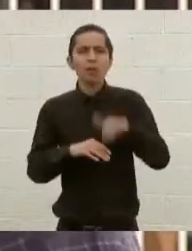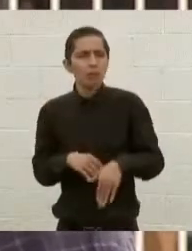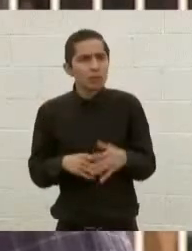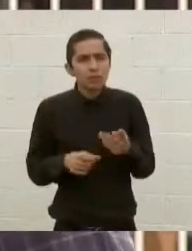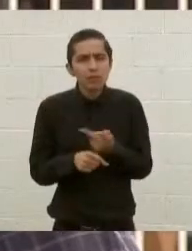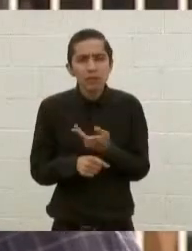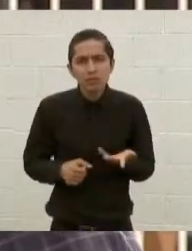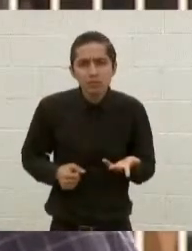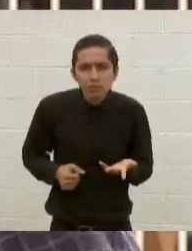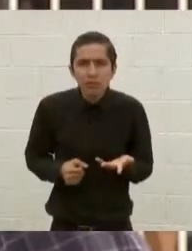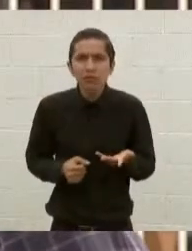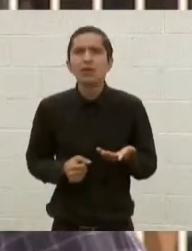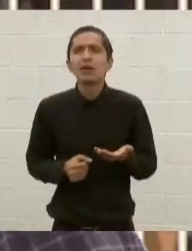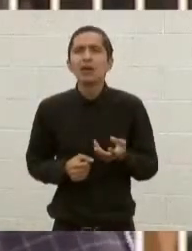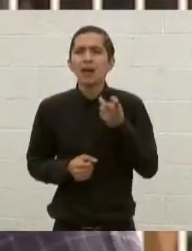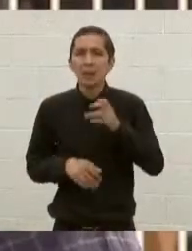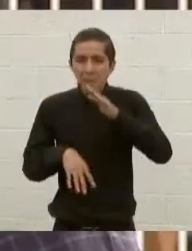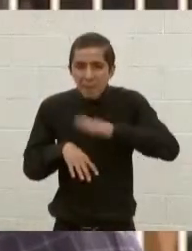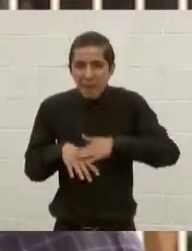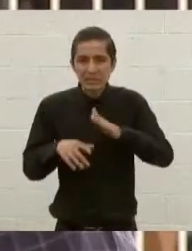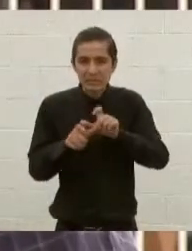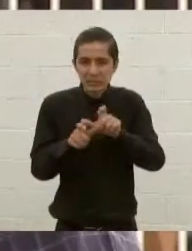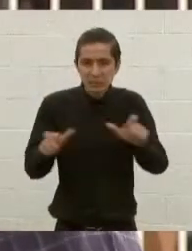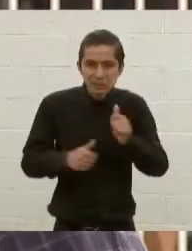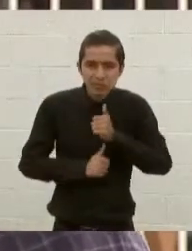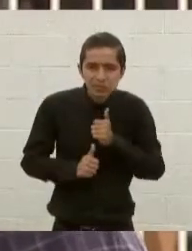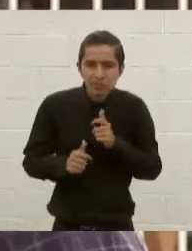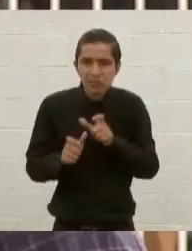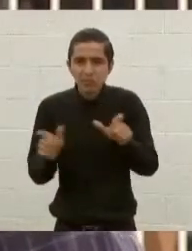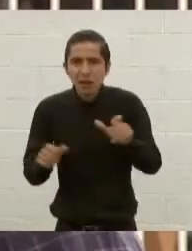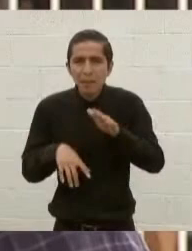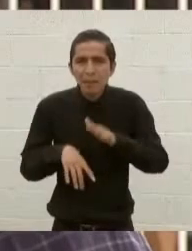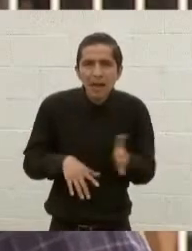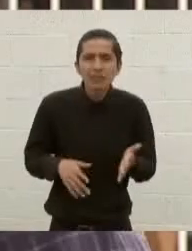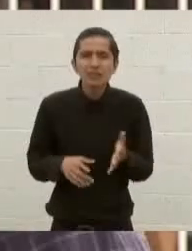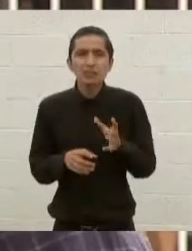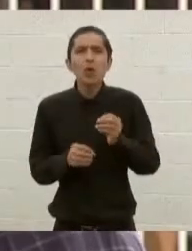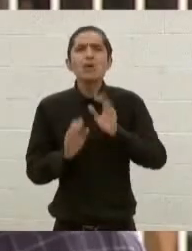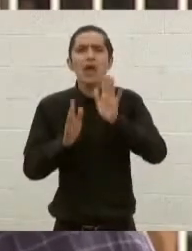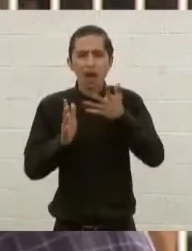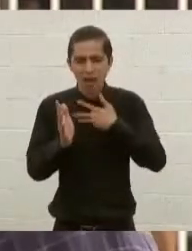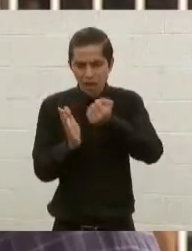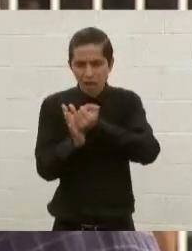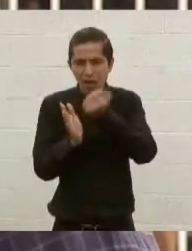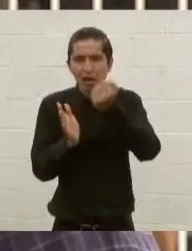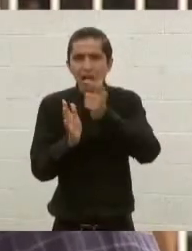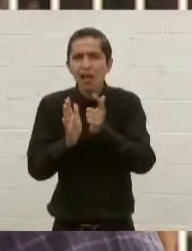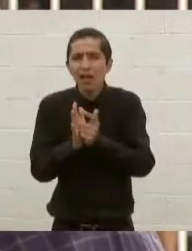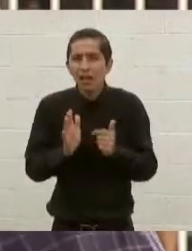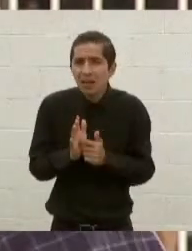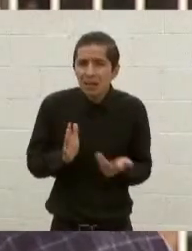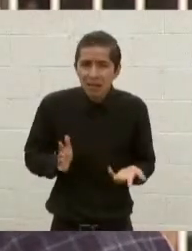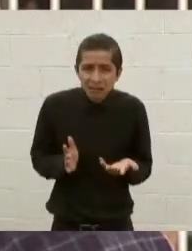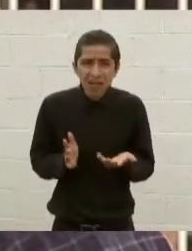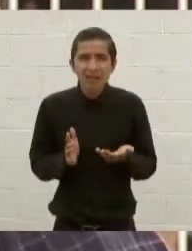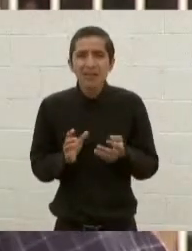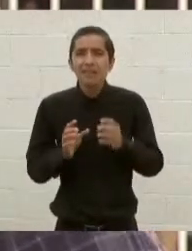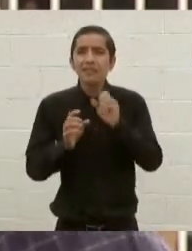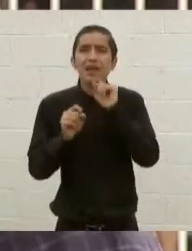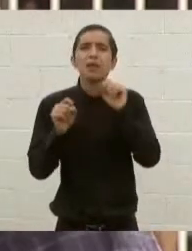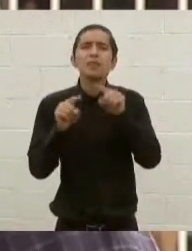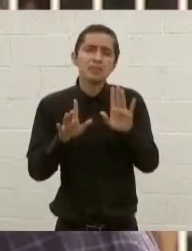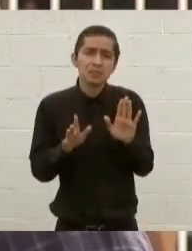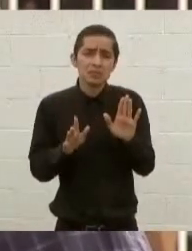despliegue de fuerzas armadas tomando en cuenta que ya hay un decreto que permite justamente pues